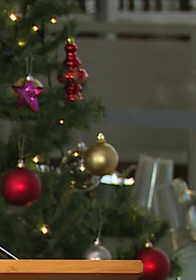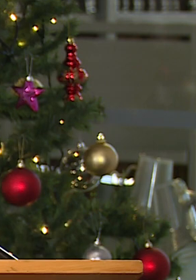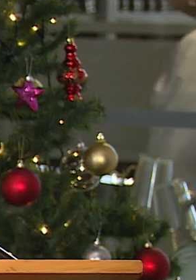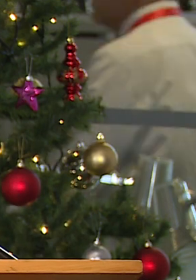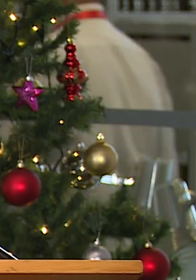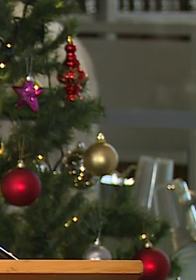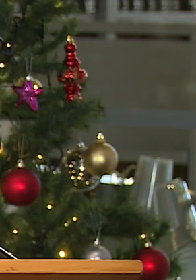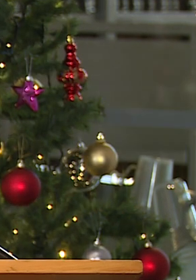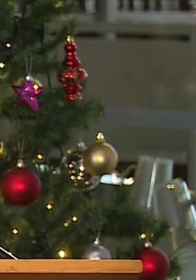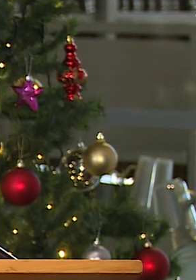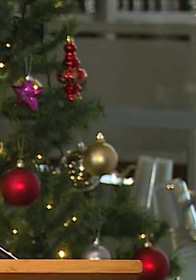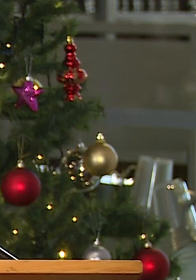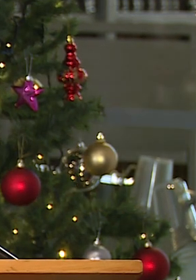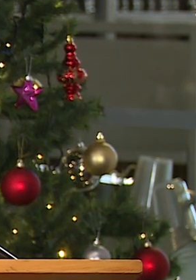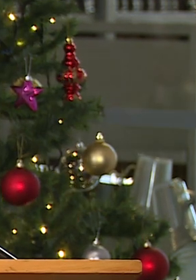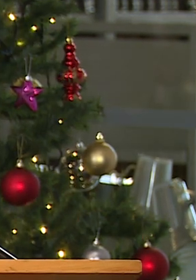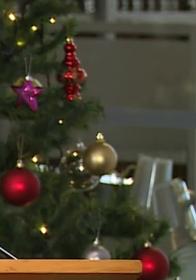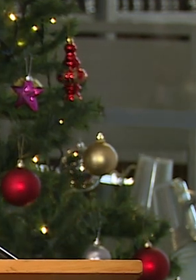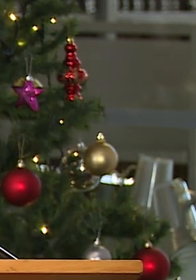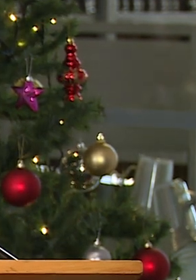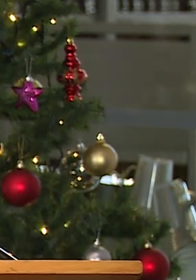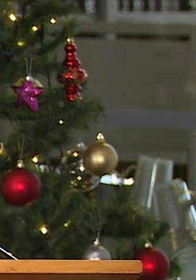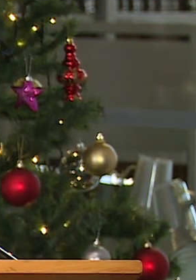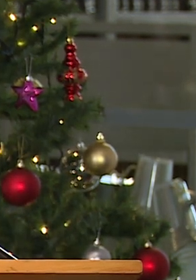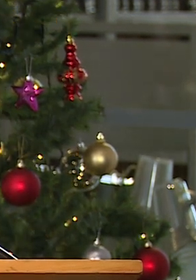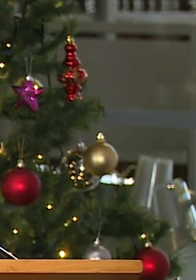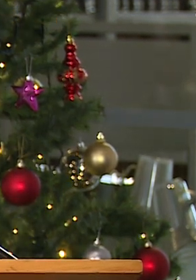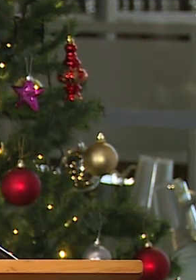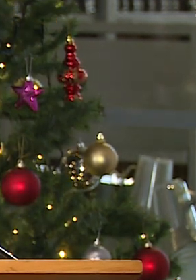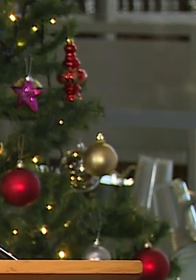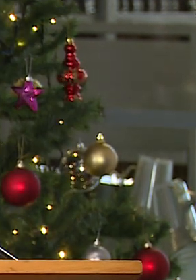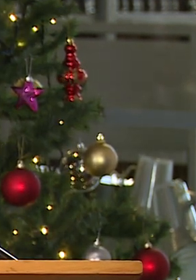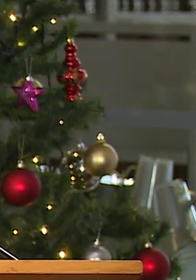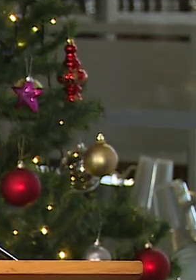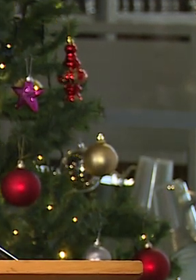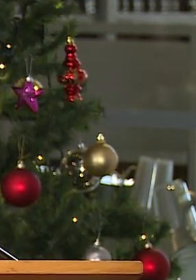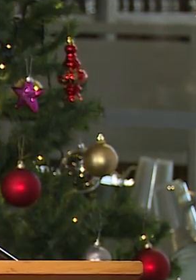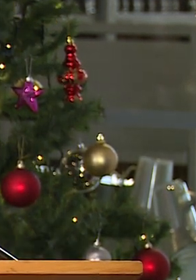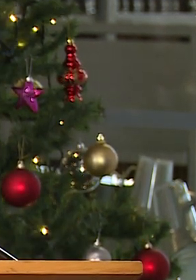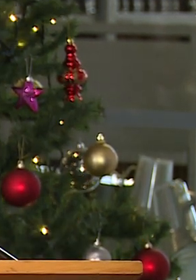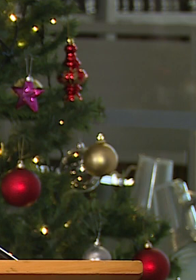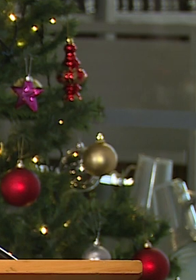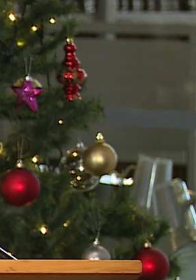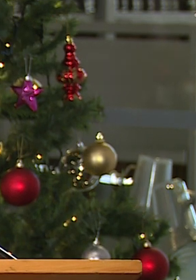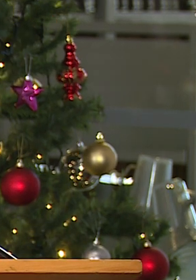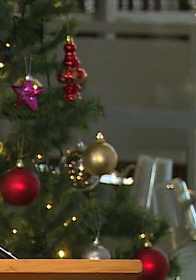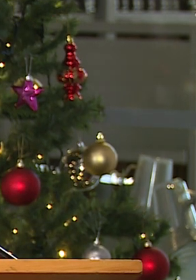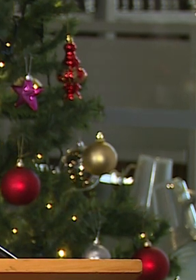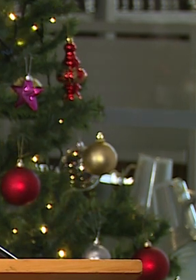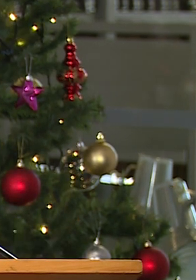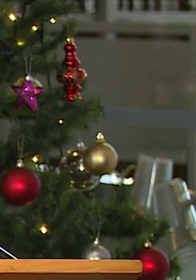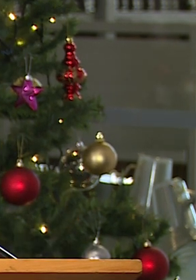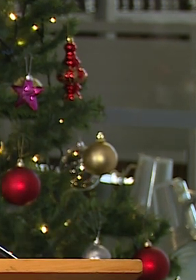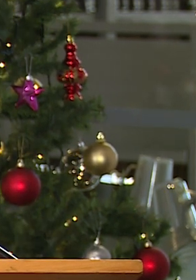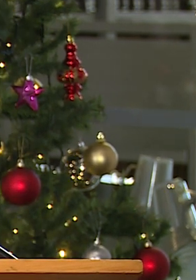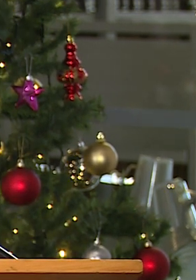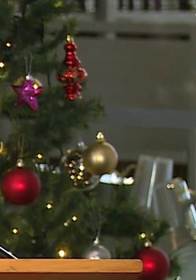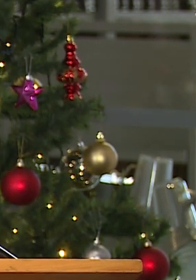Estamos contentos de estar nuevamente dando espacio y celebrando estas jornadas, novena